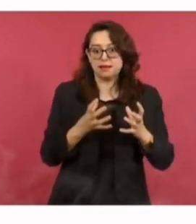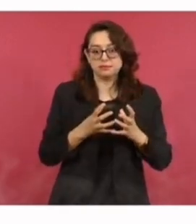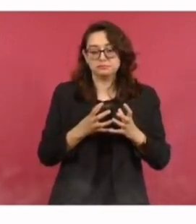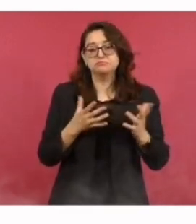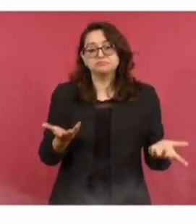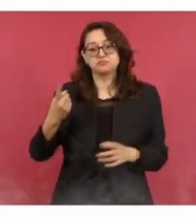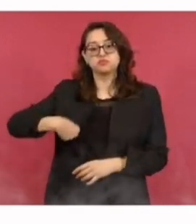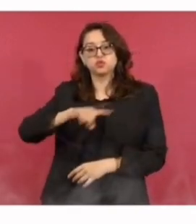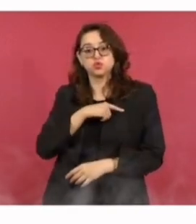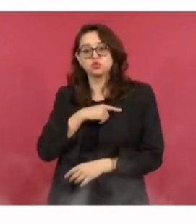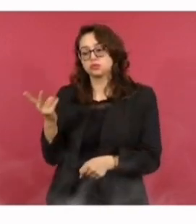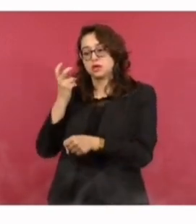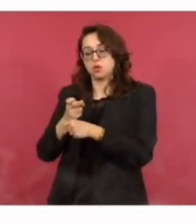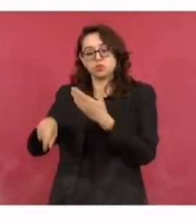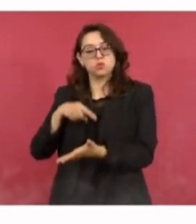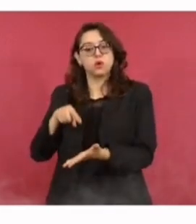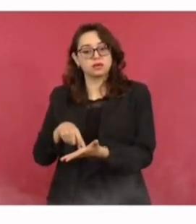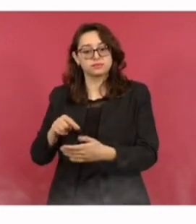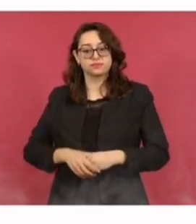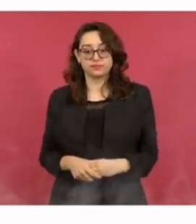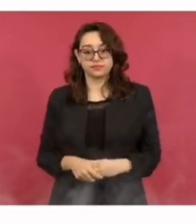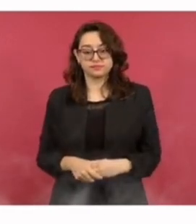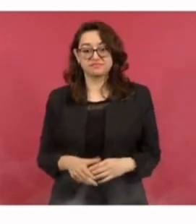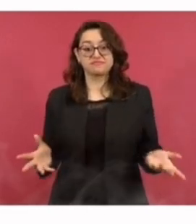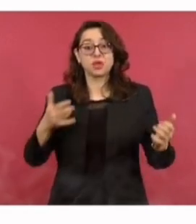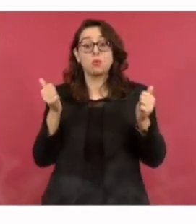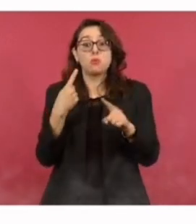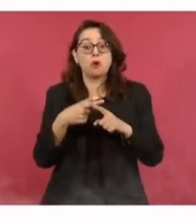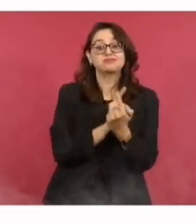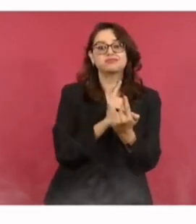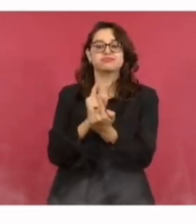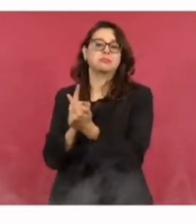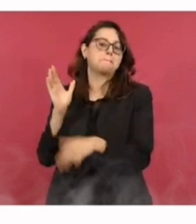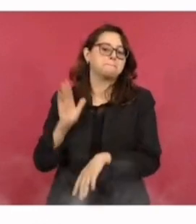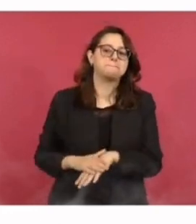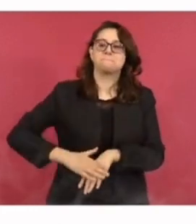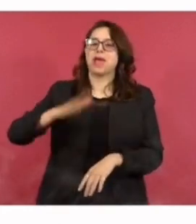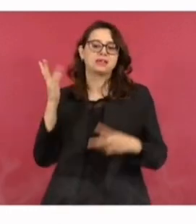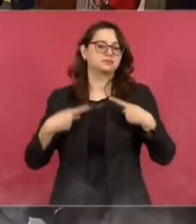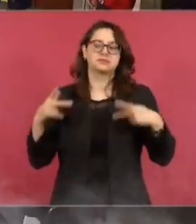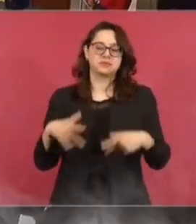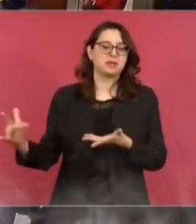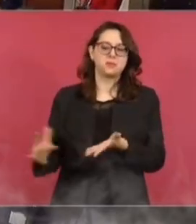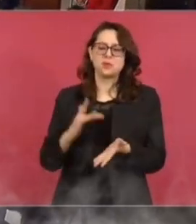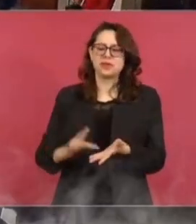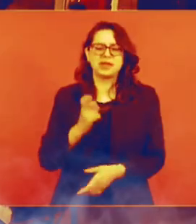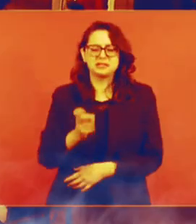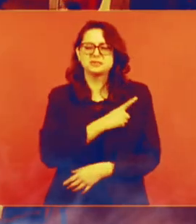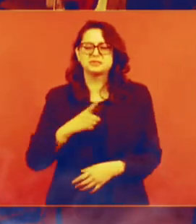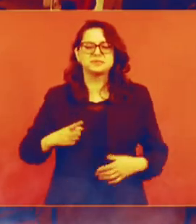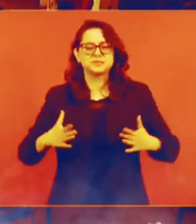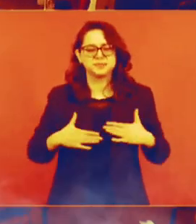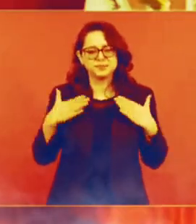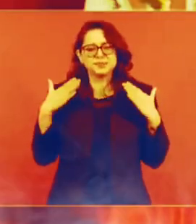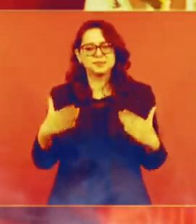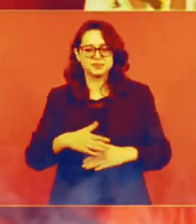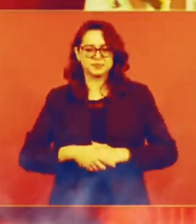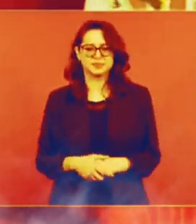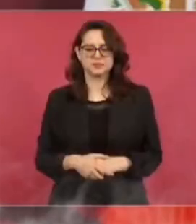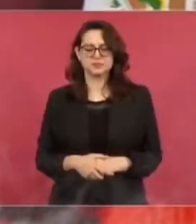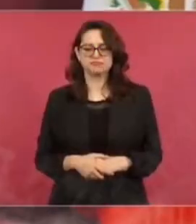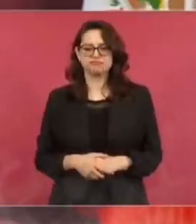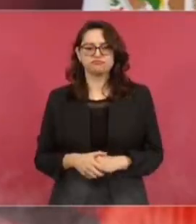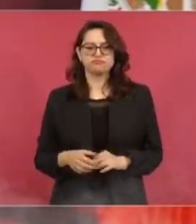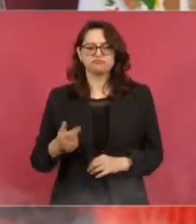Si se hace domiciliaria, nos va mejor. Entonces hay que tenerle confianza a la gente. Y no es para